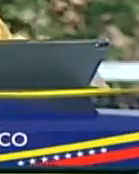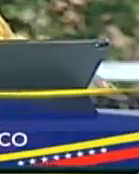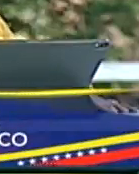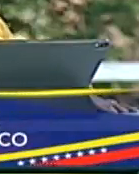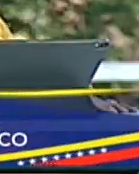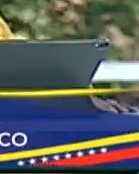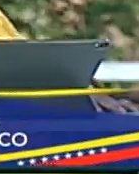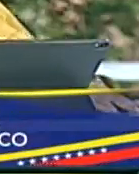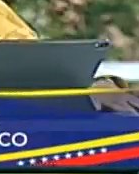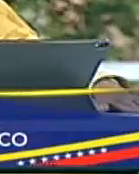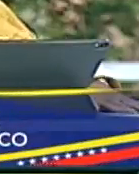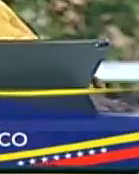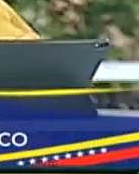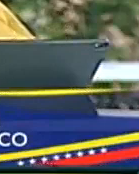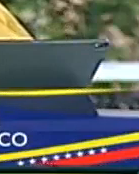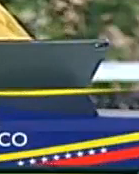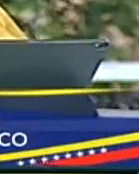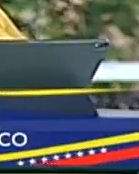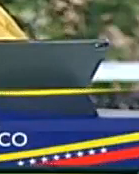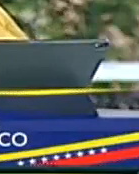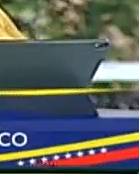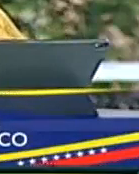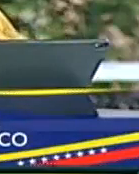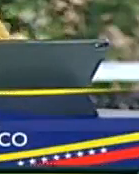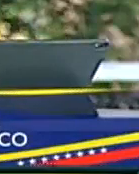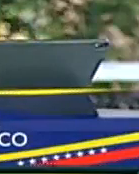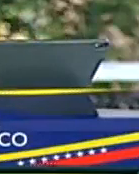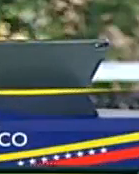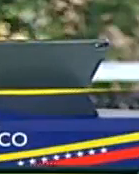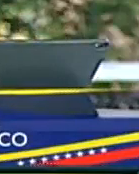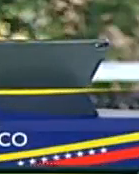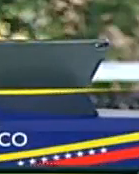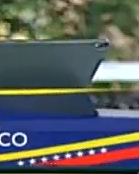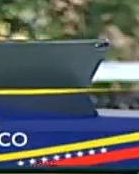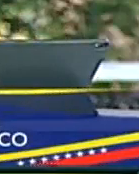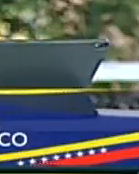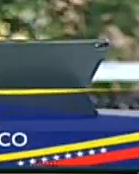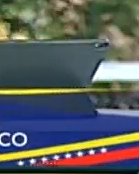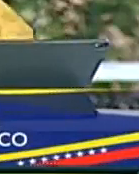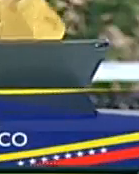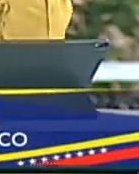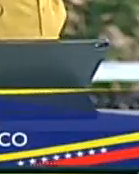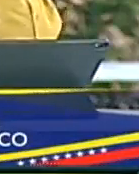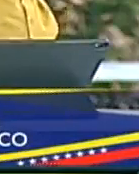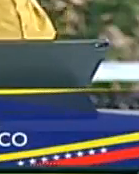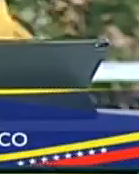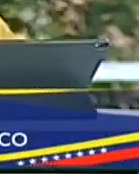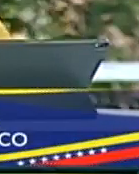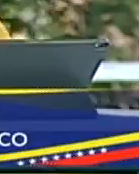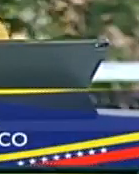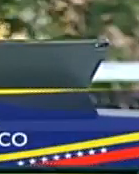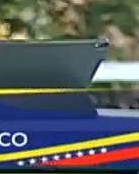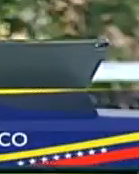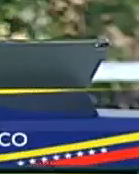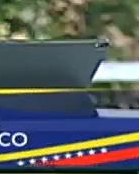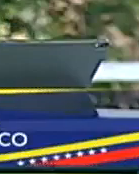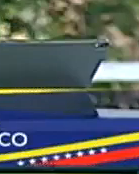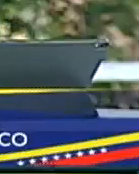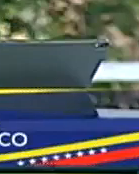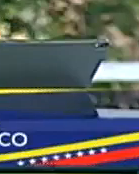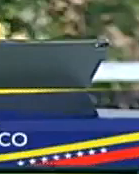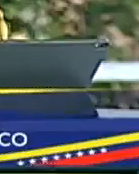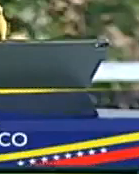semillas resistentes, yo estuve viendo unas investigaciones bien interesantes, de semillas resistentes, tres años de sequía, o más,